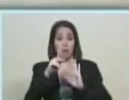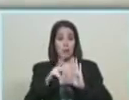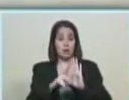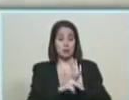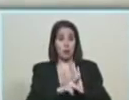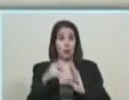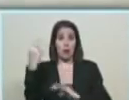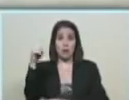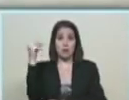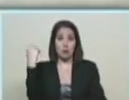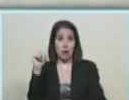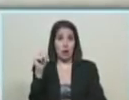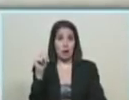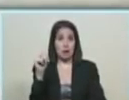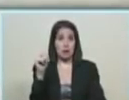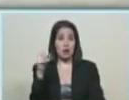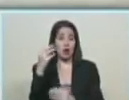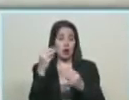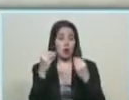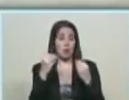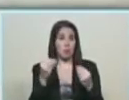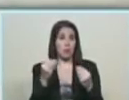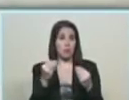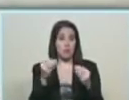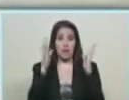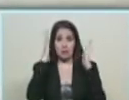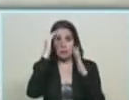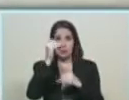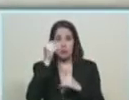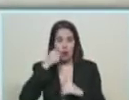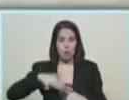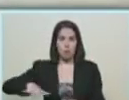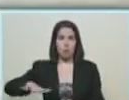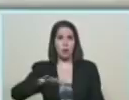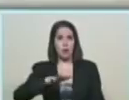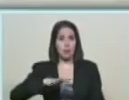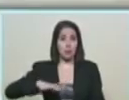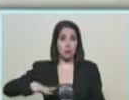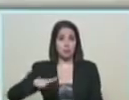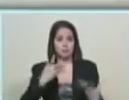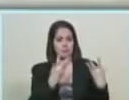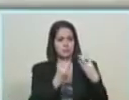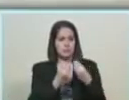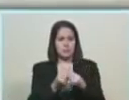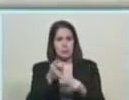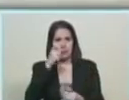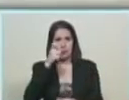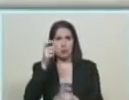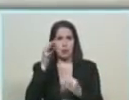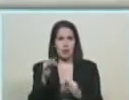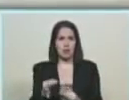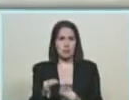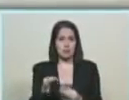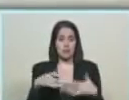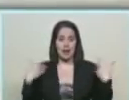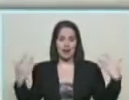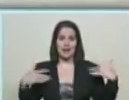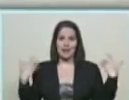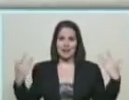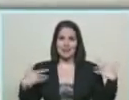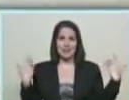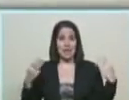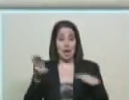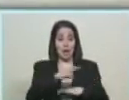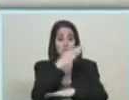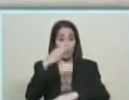de puntos de atención al pueblo que combina la seguridad, la alegría, la